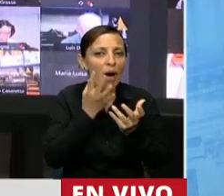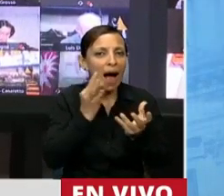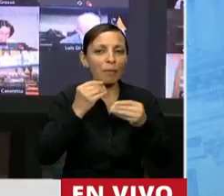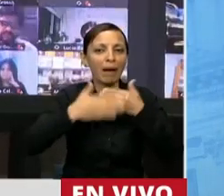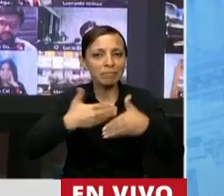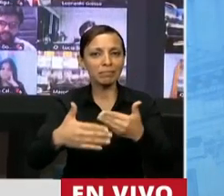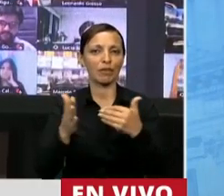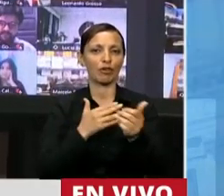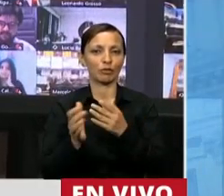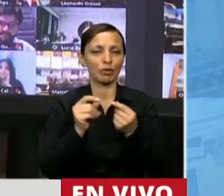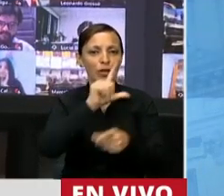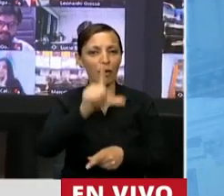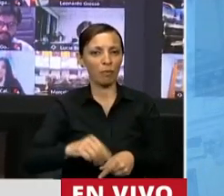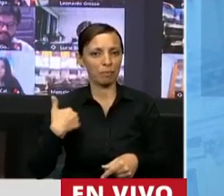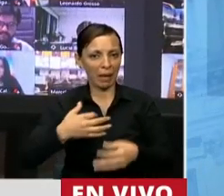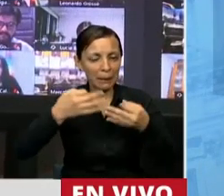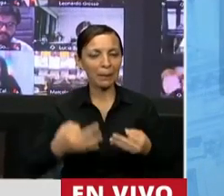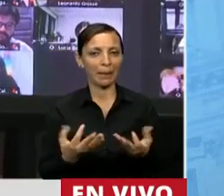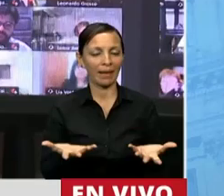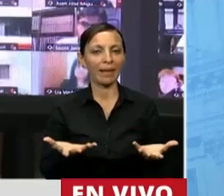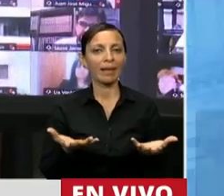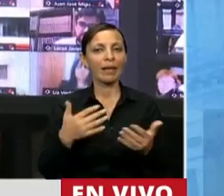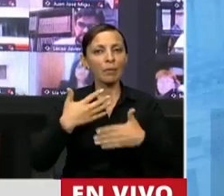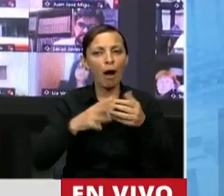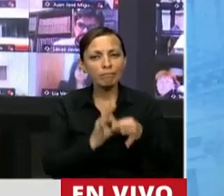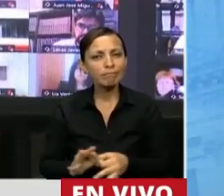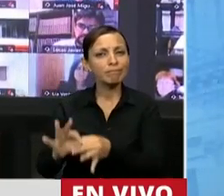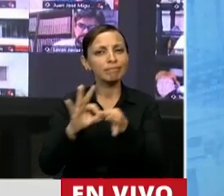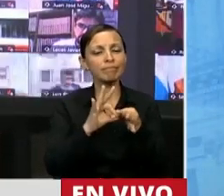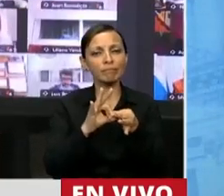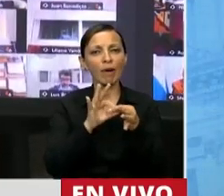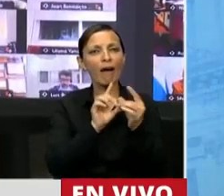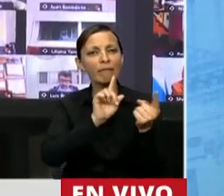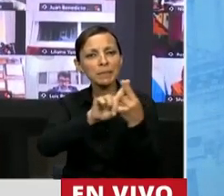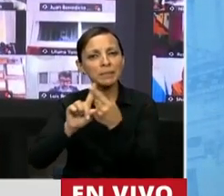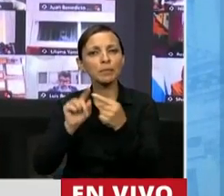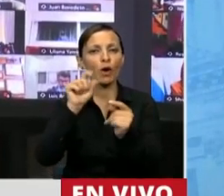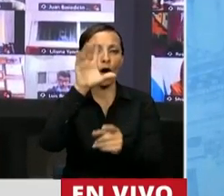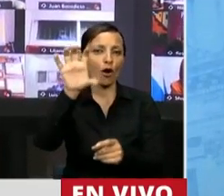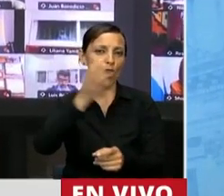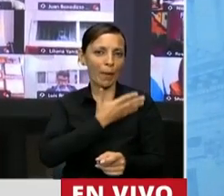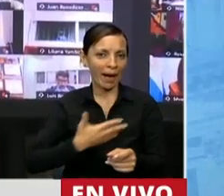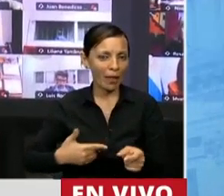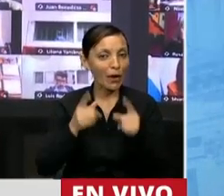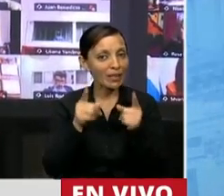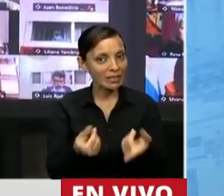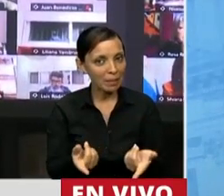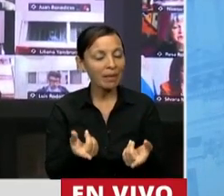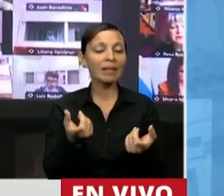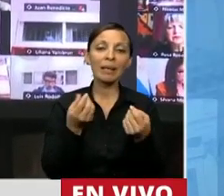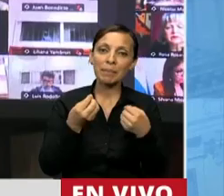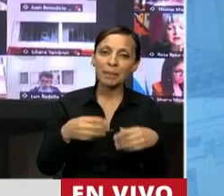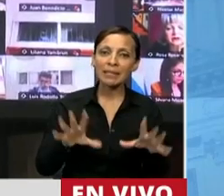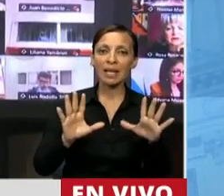construir el país que nos merecemos. Es reforzar el vínculo con nuestros gobernadores y es por fin empezar a aplicar